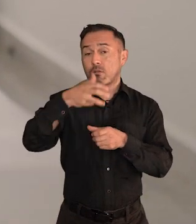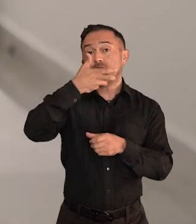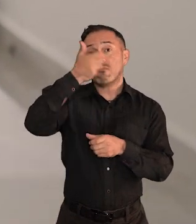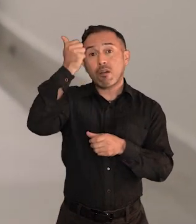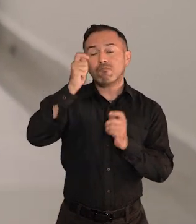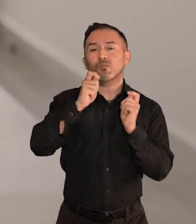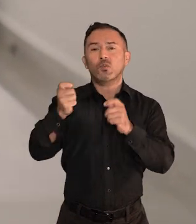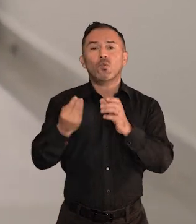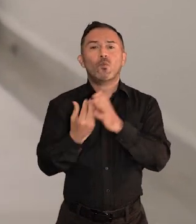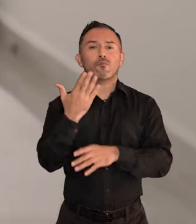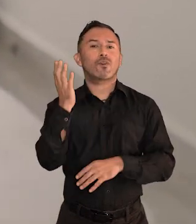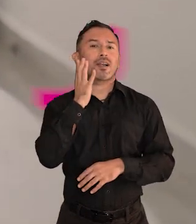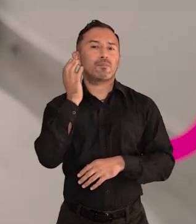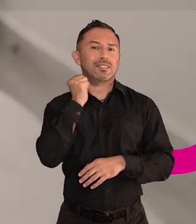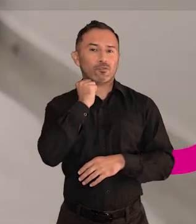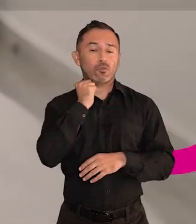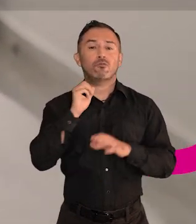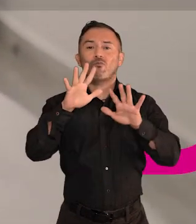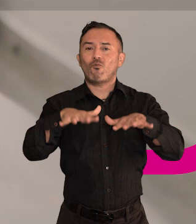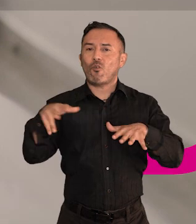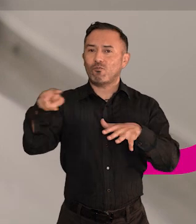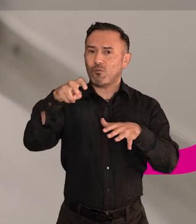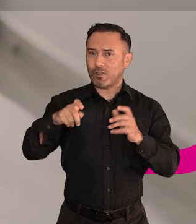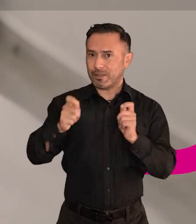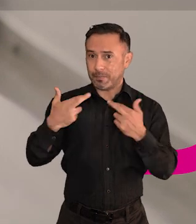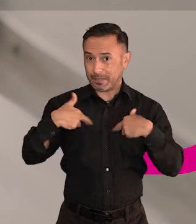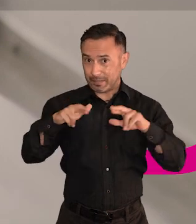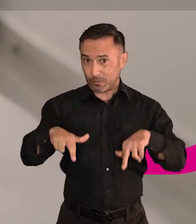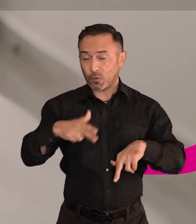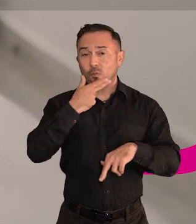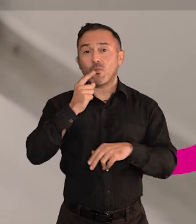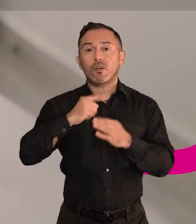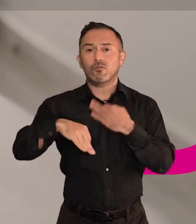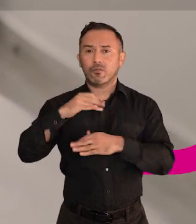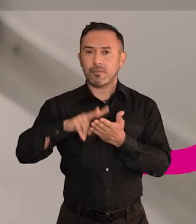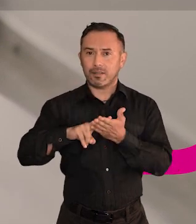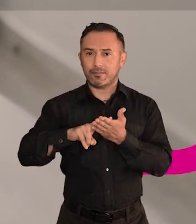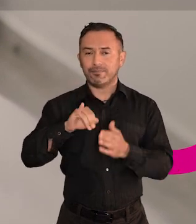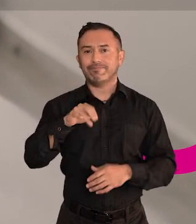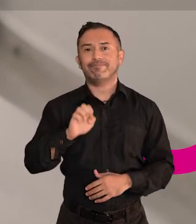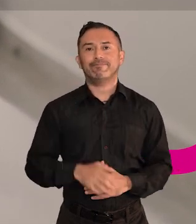que nos representará en el Congreso de la Unión. Contamos todas, contamos todos. INE.